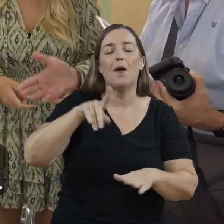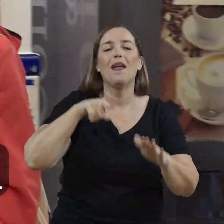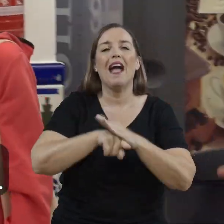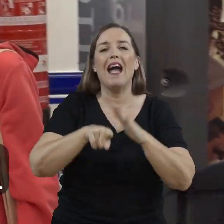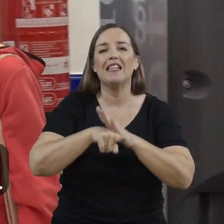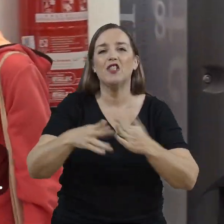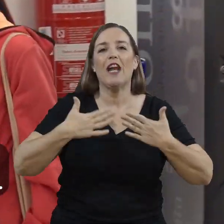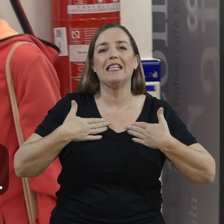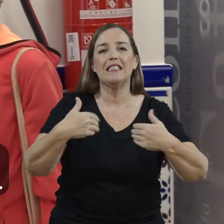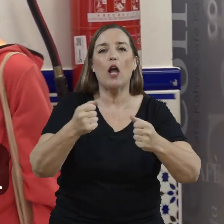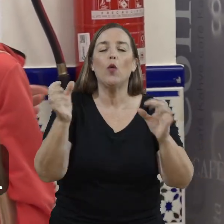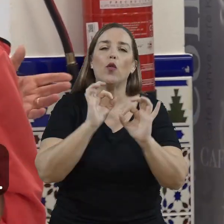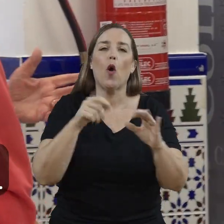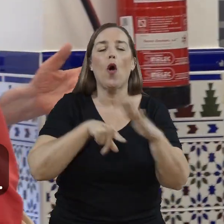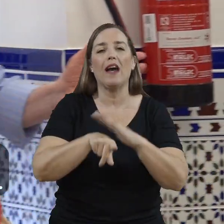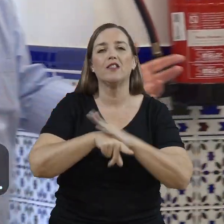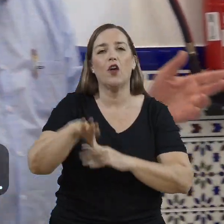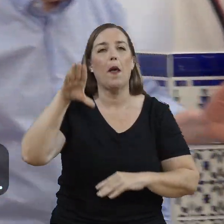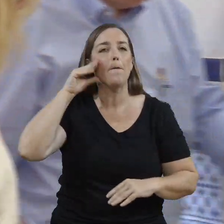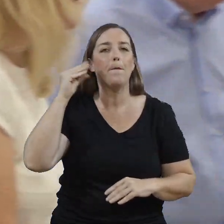Bizum y gestiones sanitarias o bancarias.